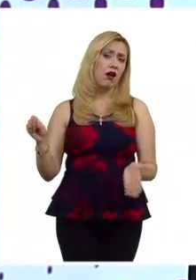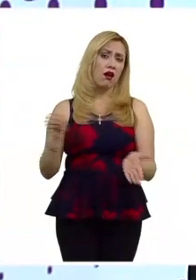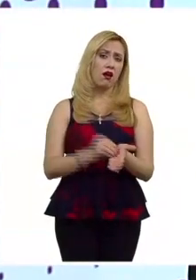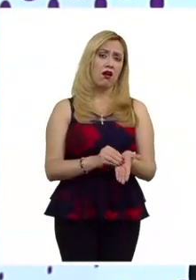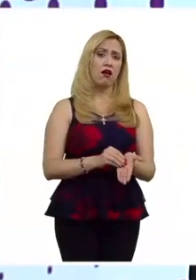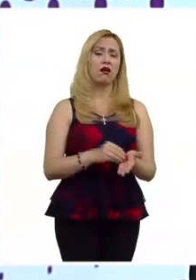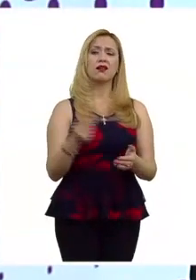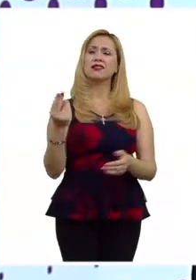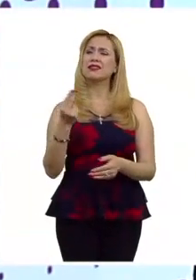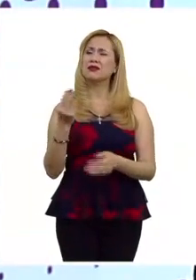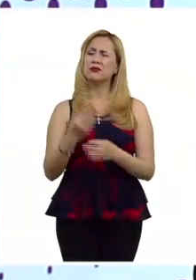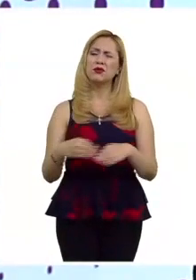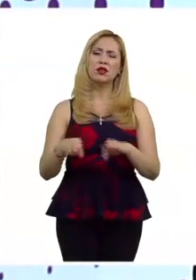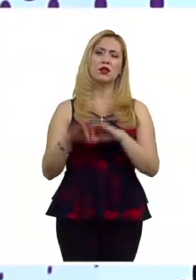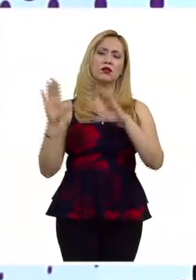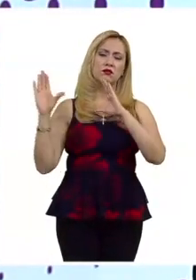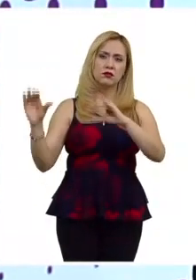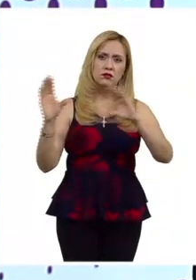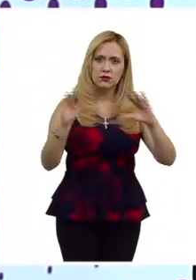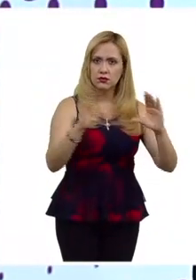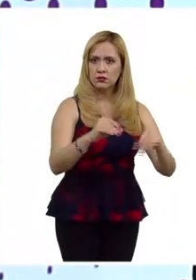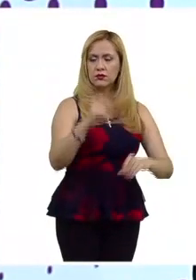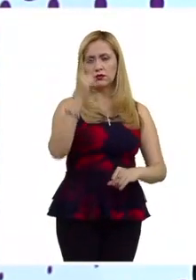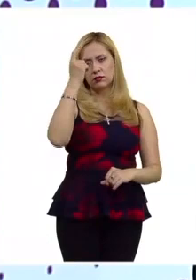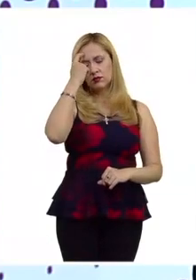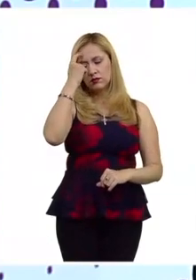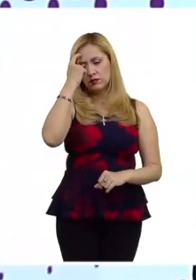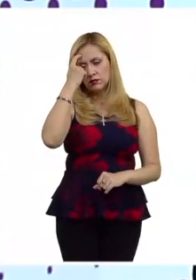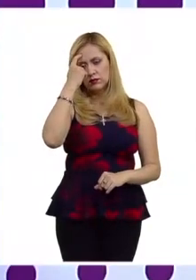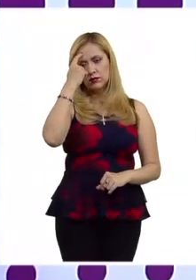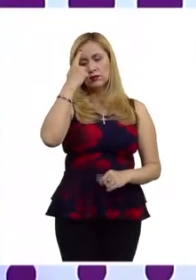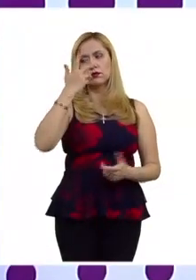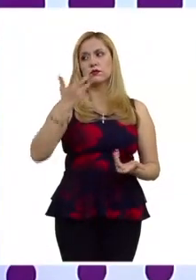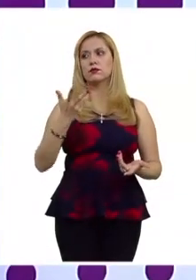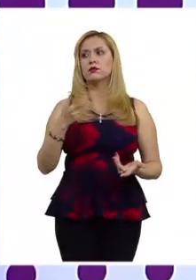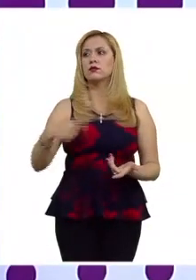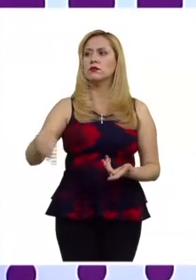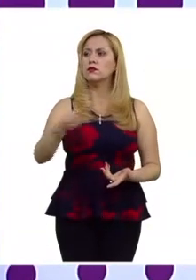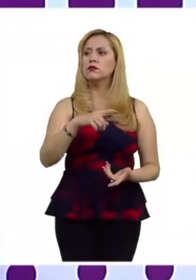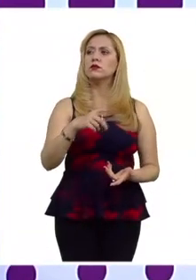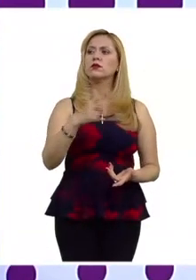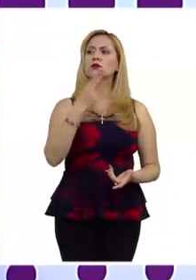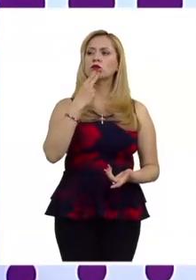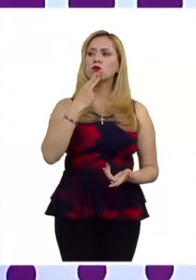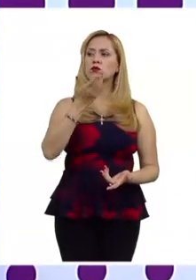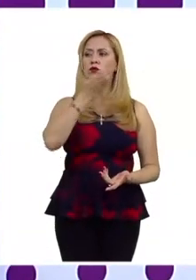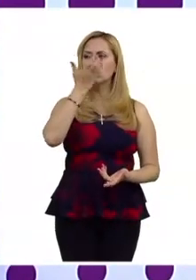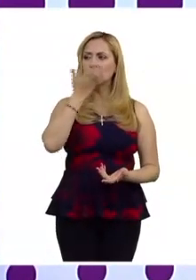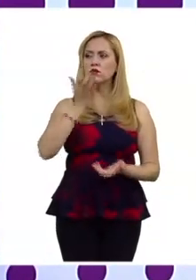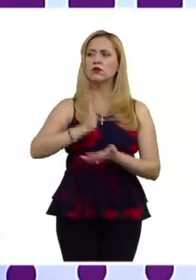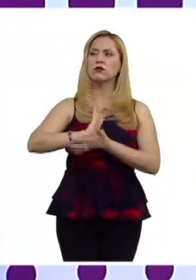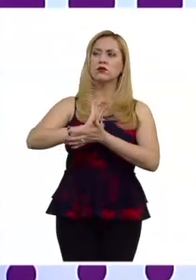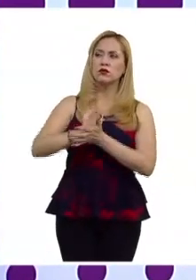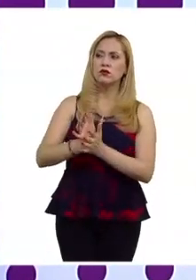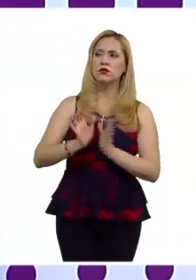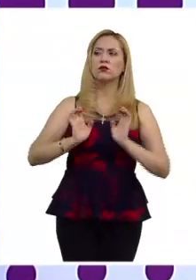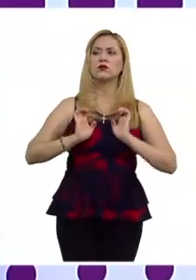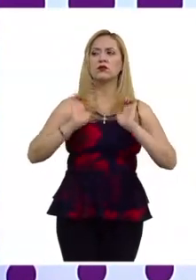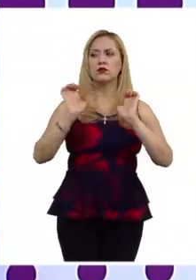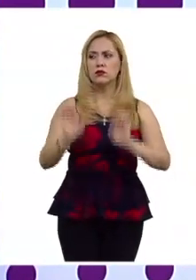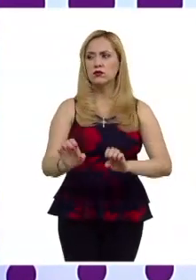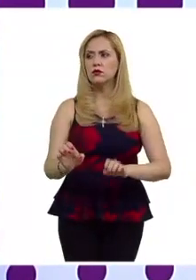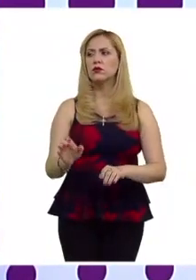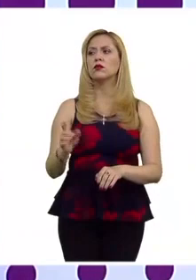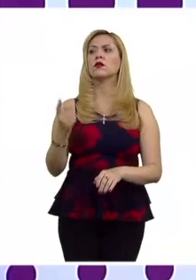en la educación o sea en ser consciente a quien usa este tipo de discursos discriminatorios o de odio de las